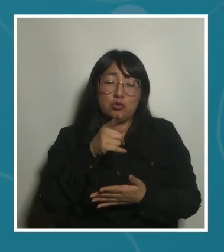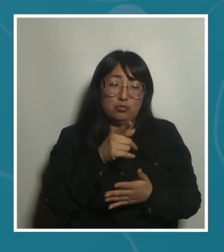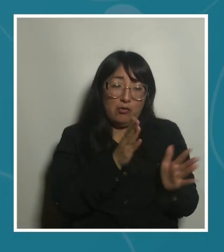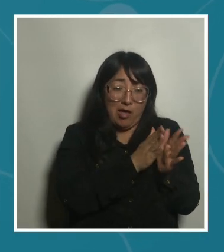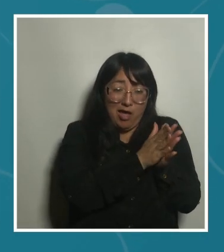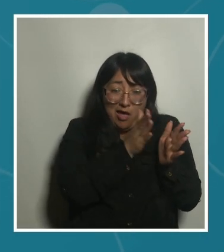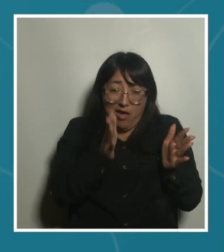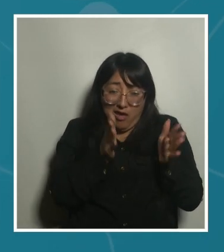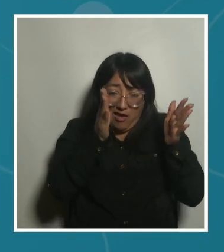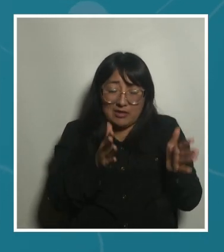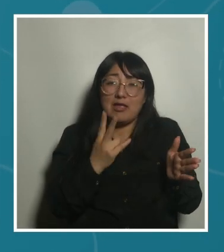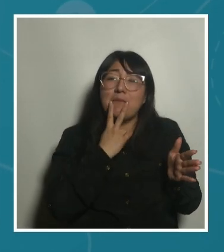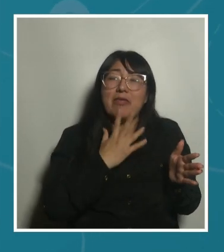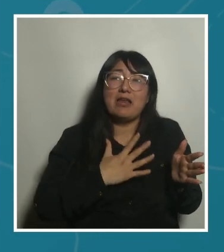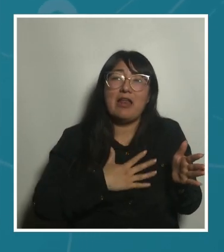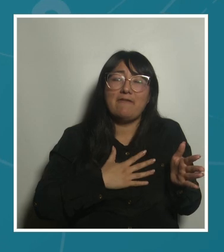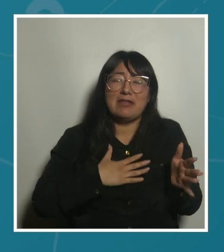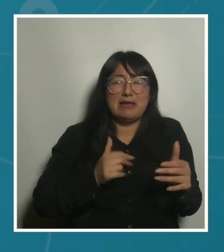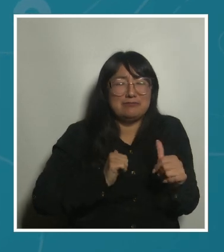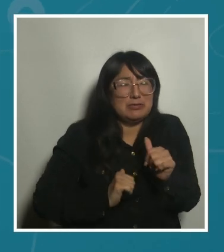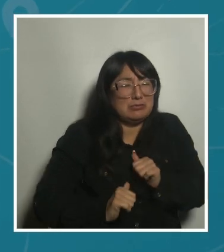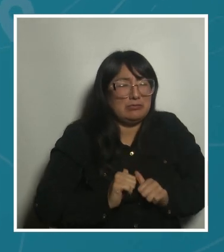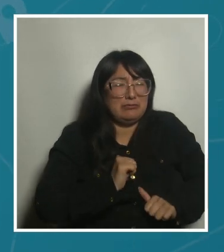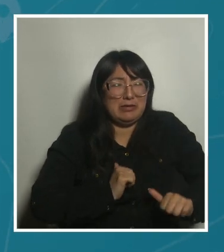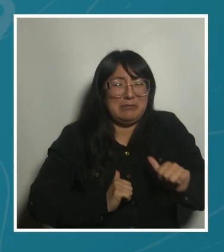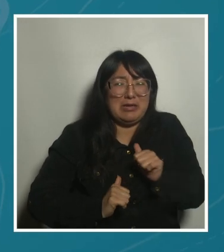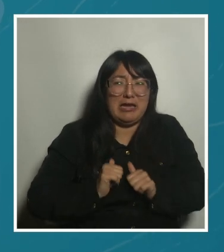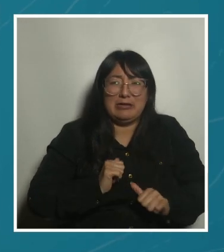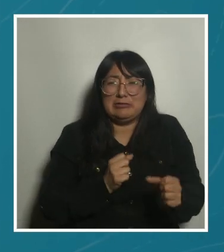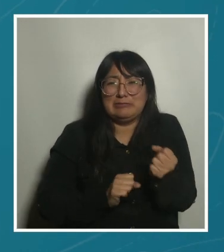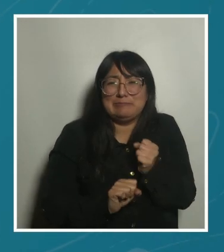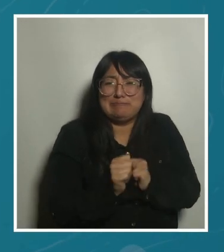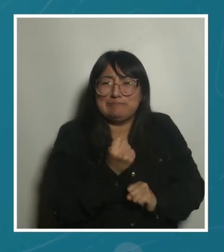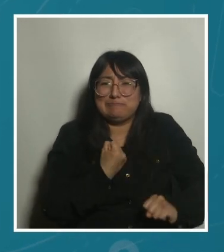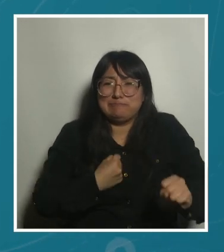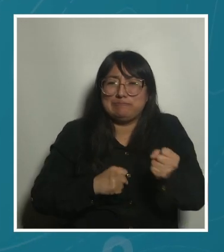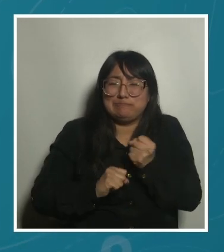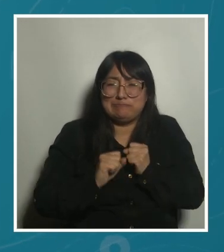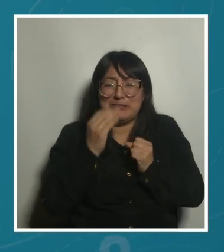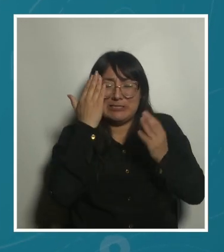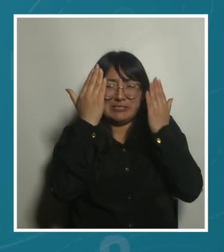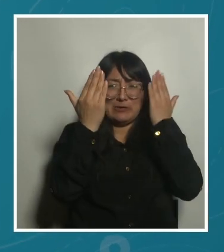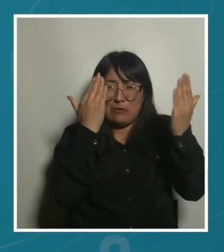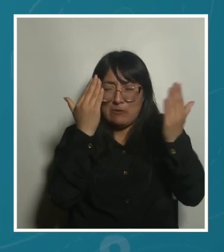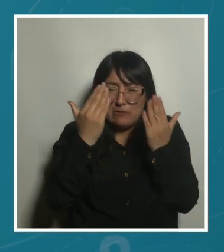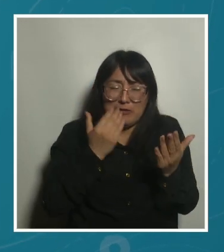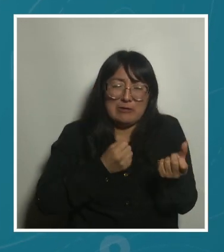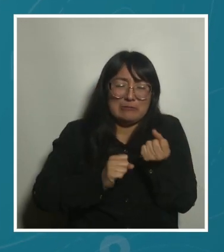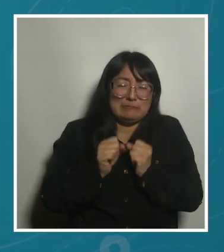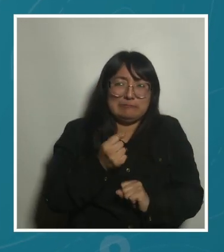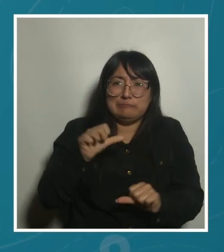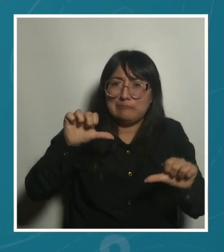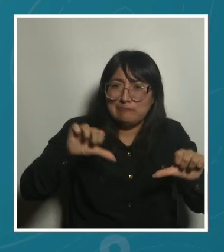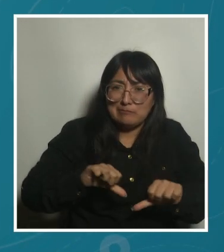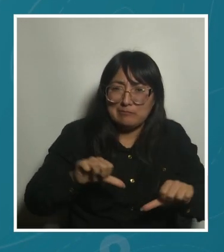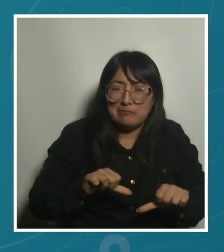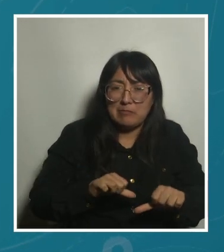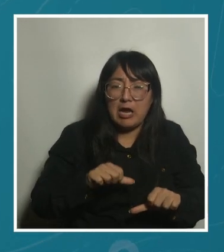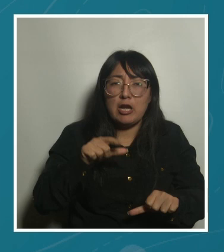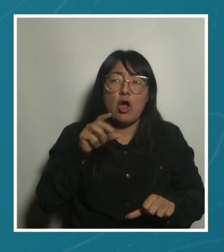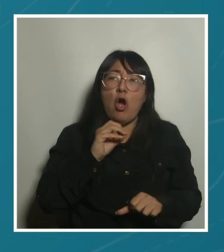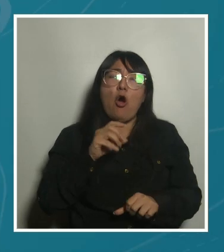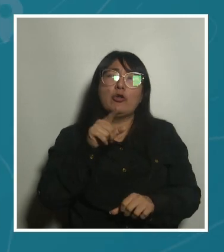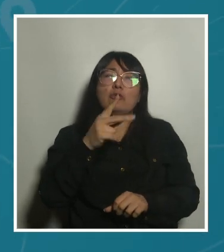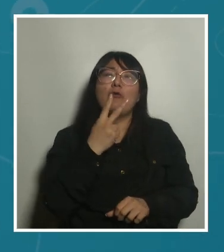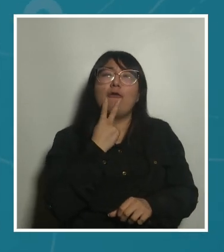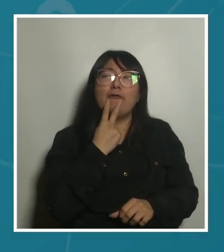con sufrimiento psicológico, con algún tipo de patología, con algún tipo de enfermedad, estás pasando